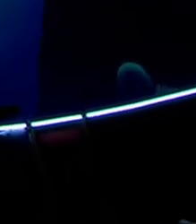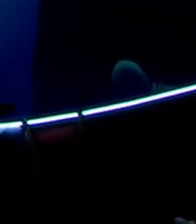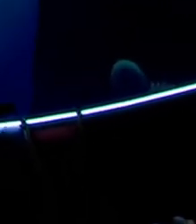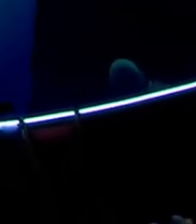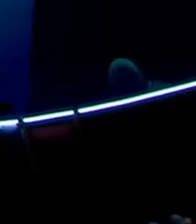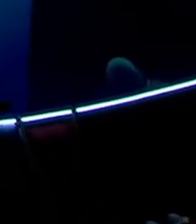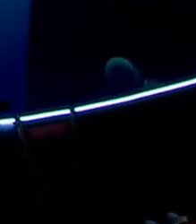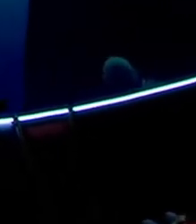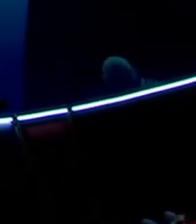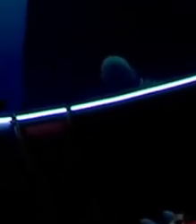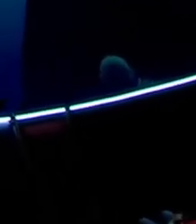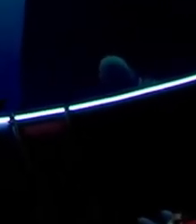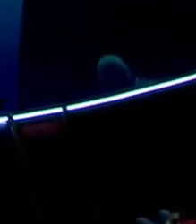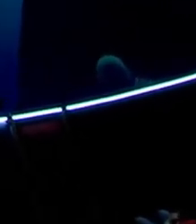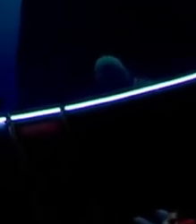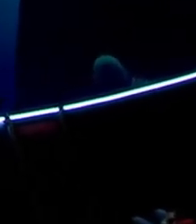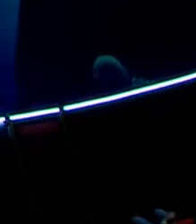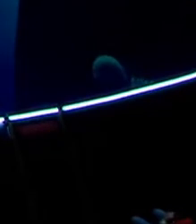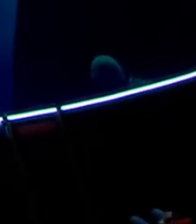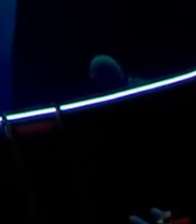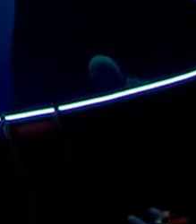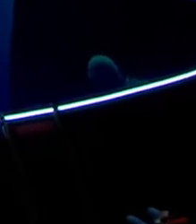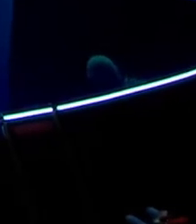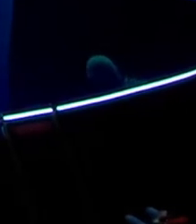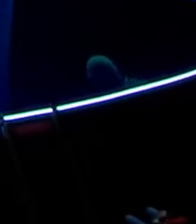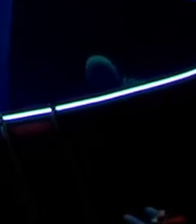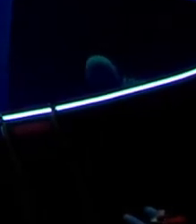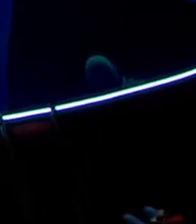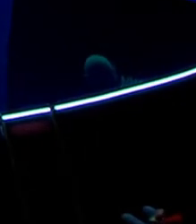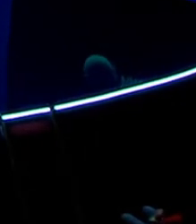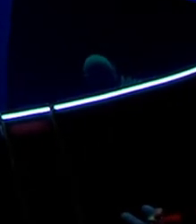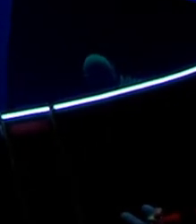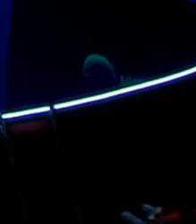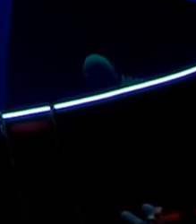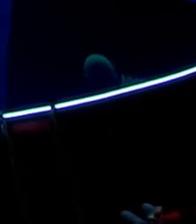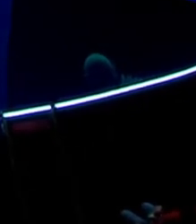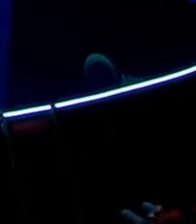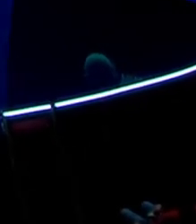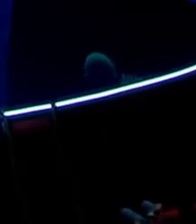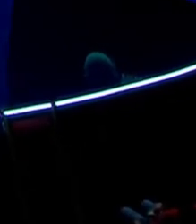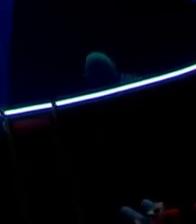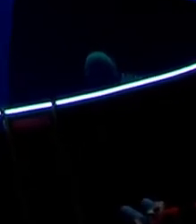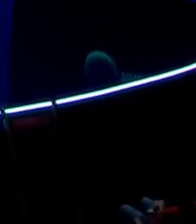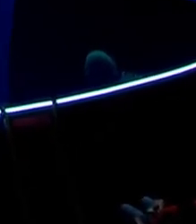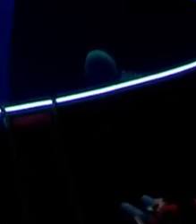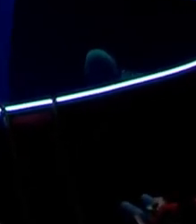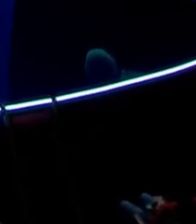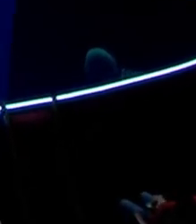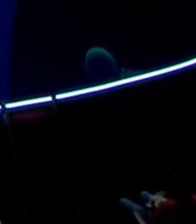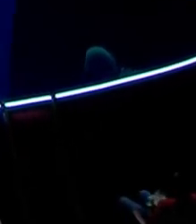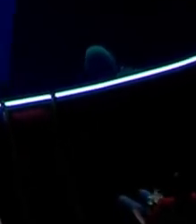IBM y tiene más de 30 años de experiencia en la industria de tecnología de la información. Bienvenido.